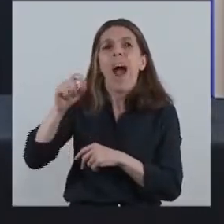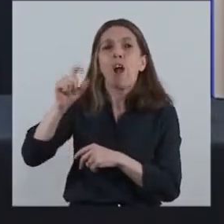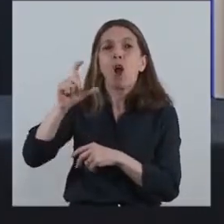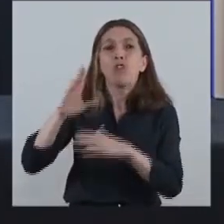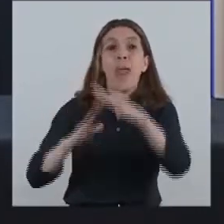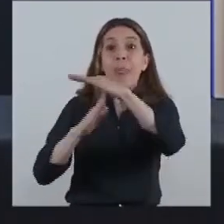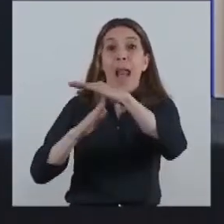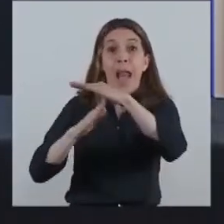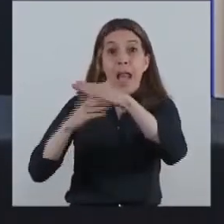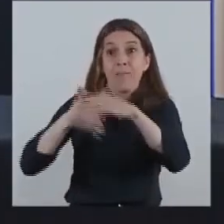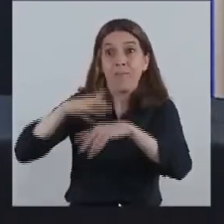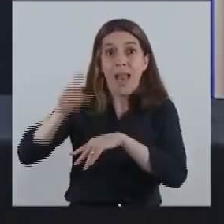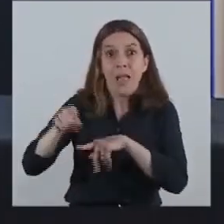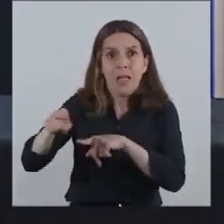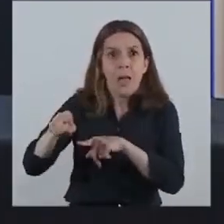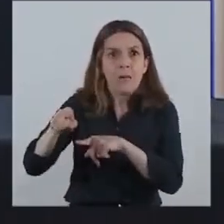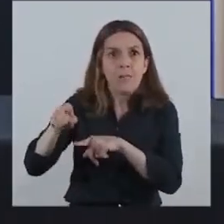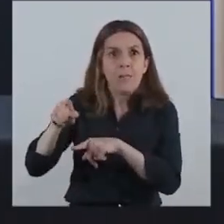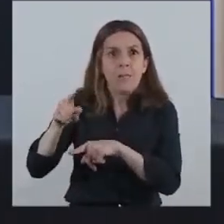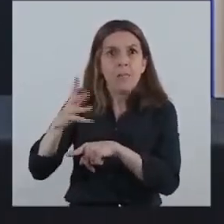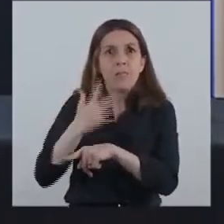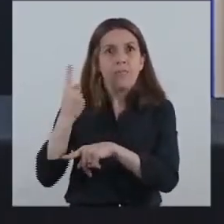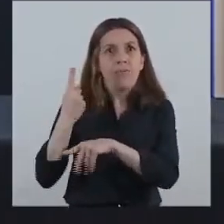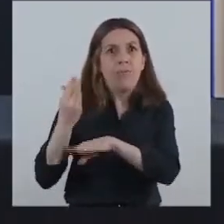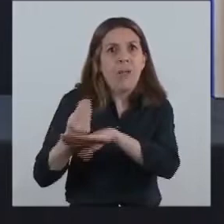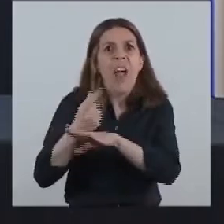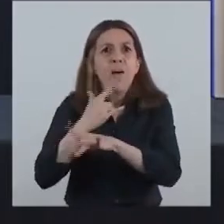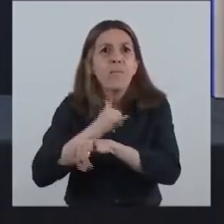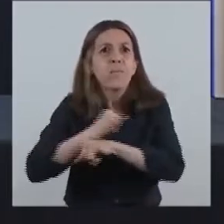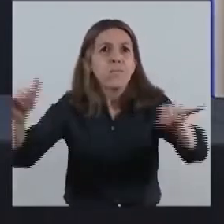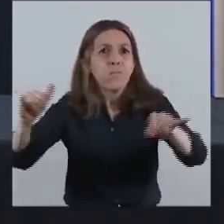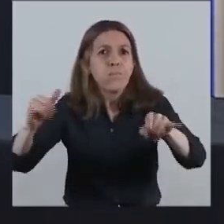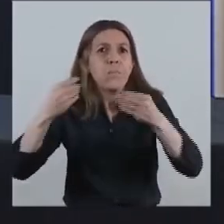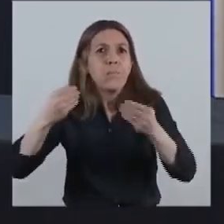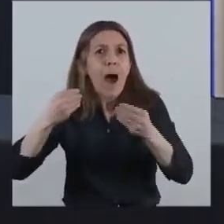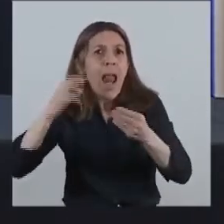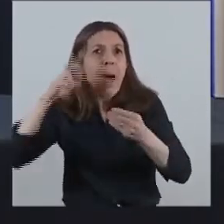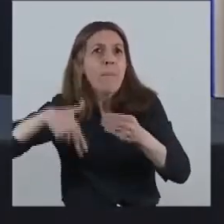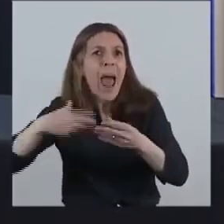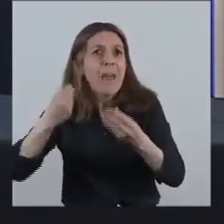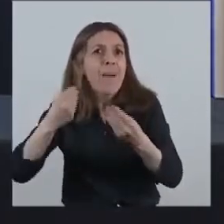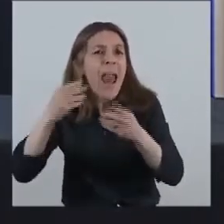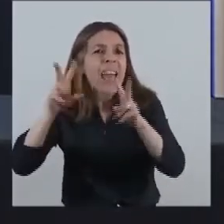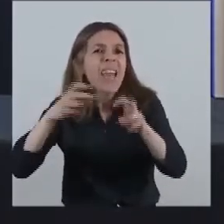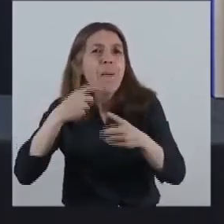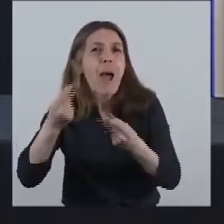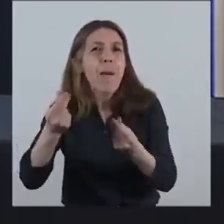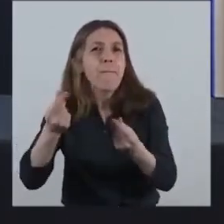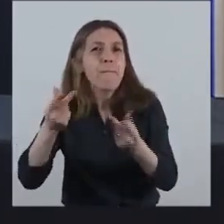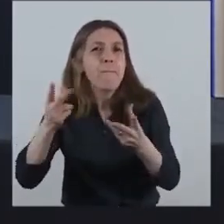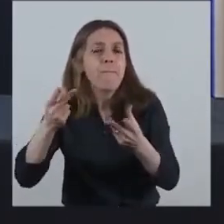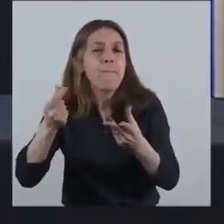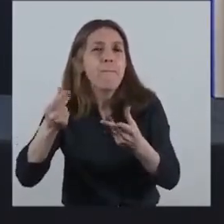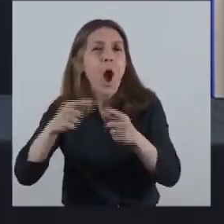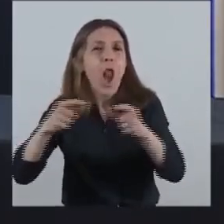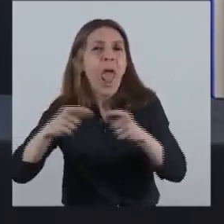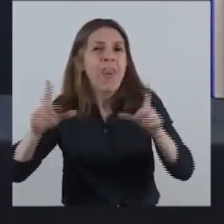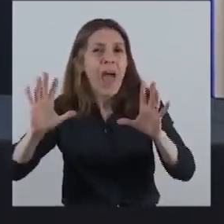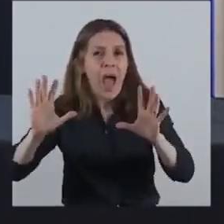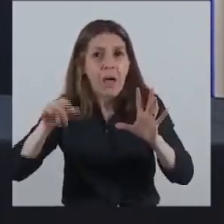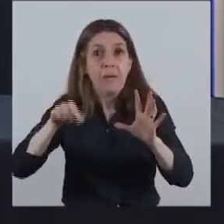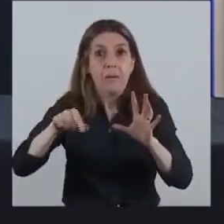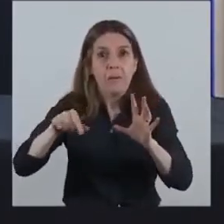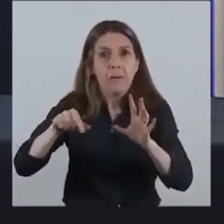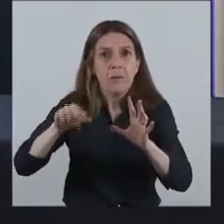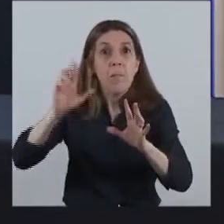un sendero para el rumbo de la política monetaria, que implica